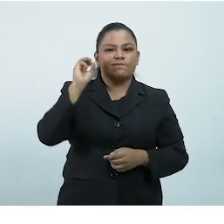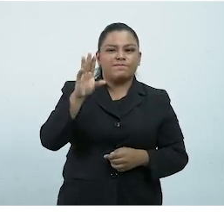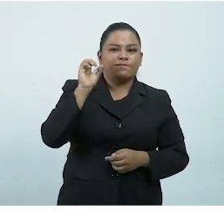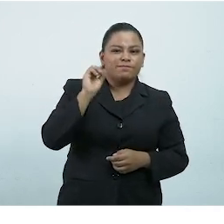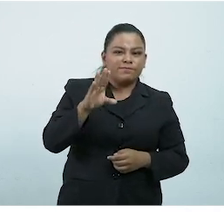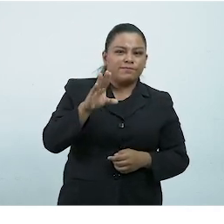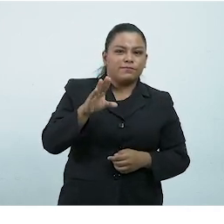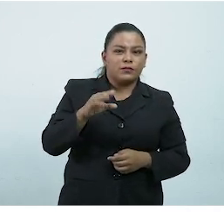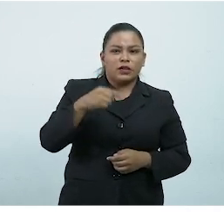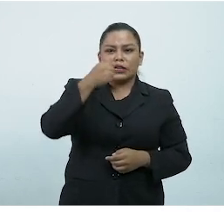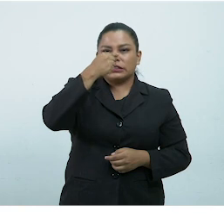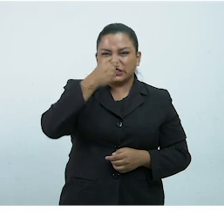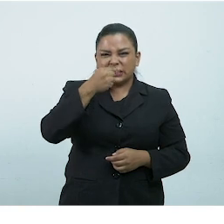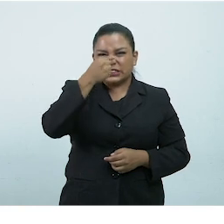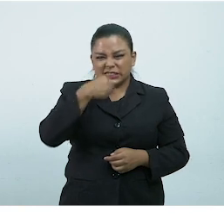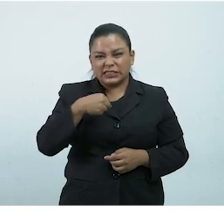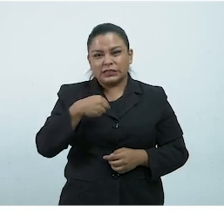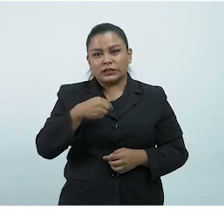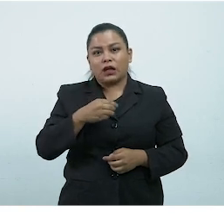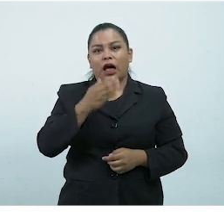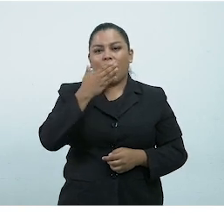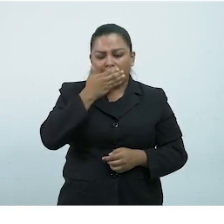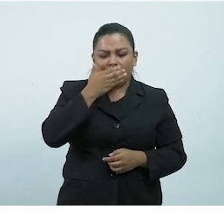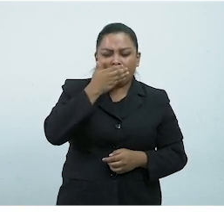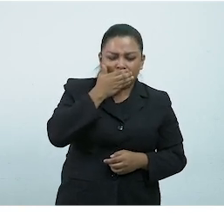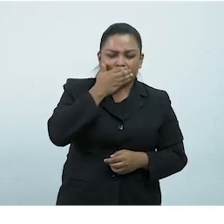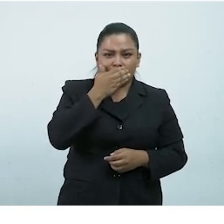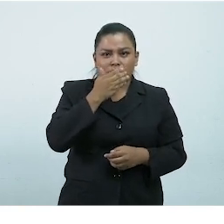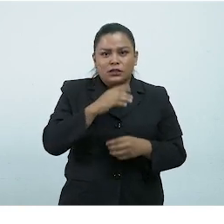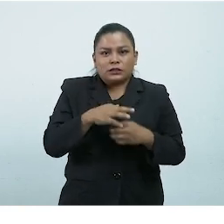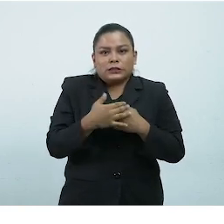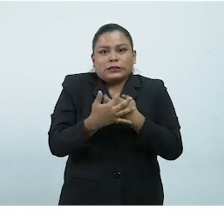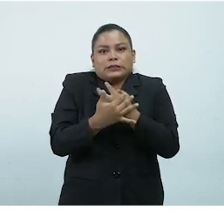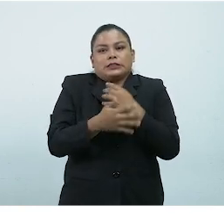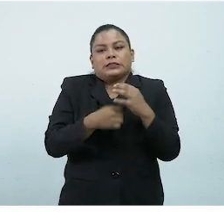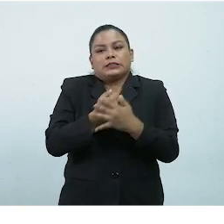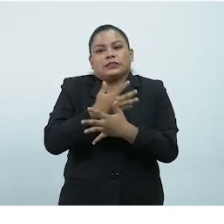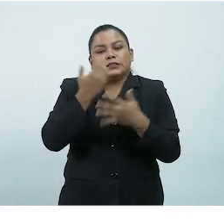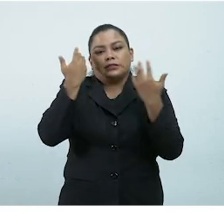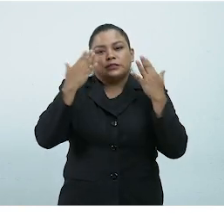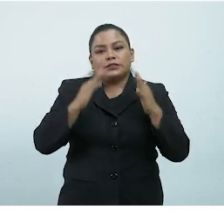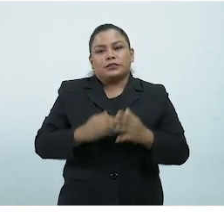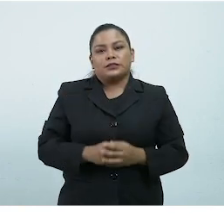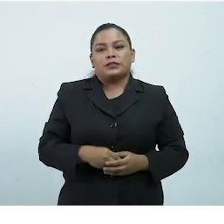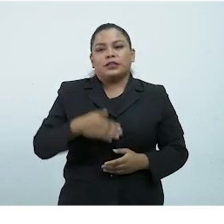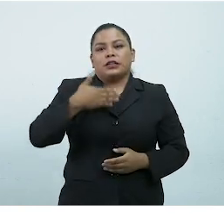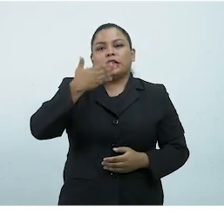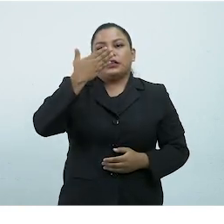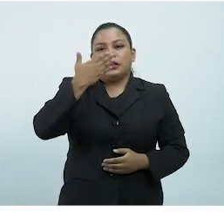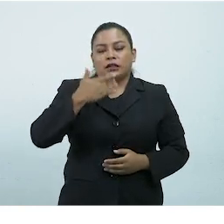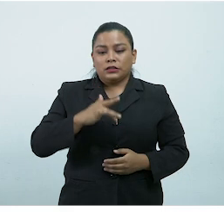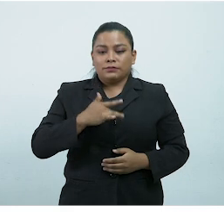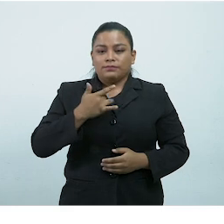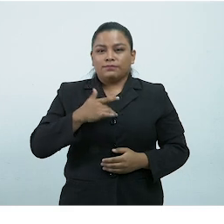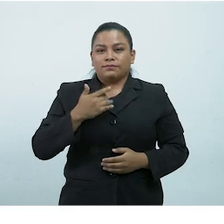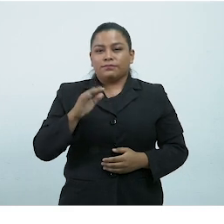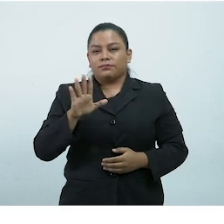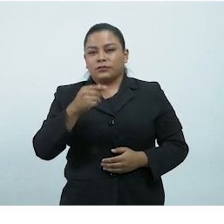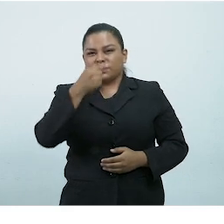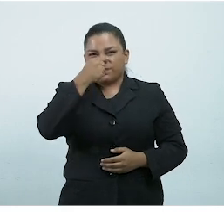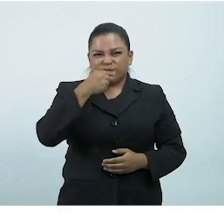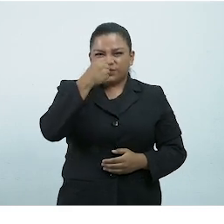Congestión nasal Tos Escalofríos Y síntomas respiratorios asociados con gripe